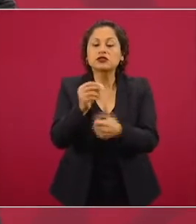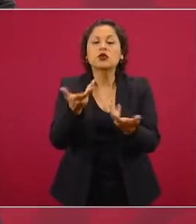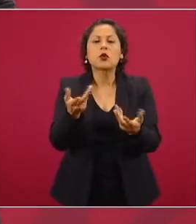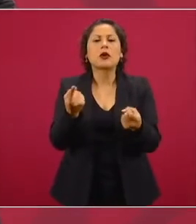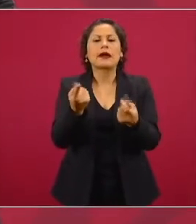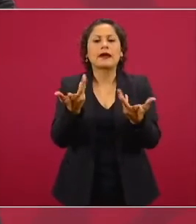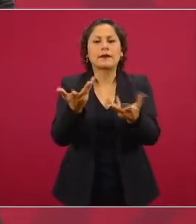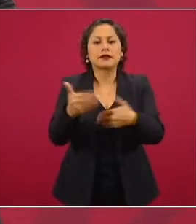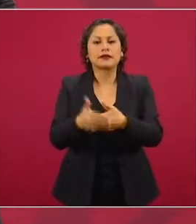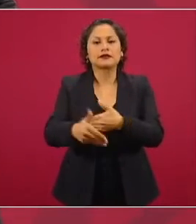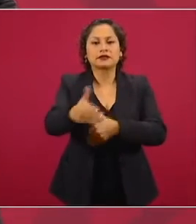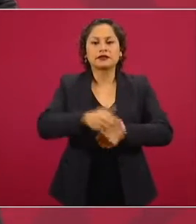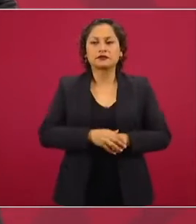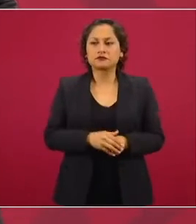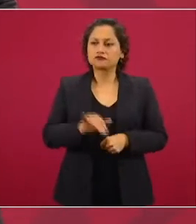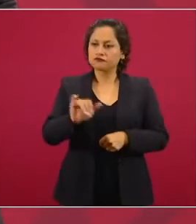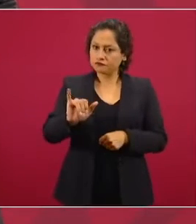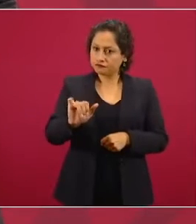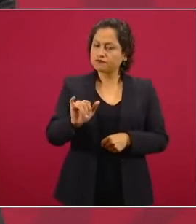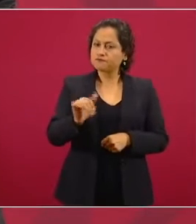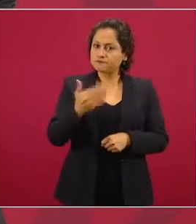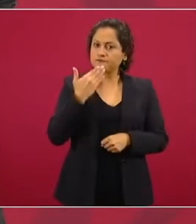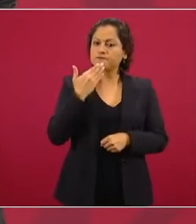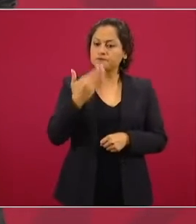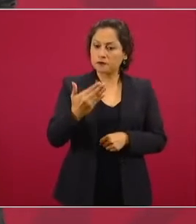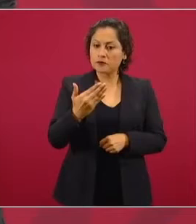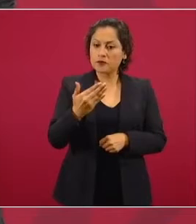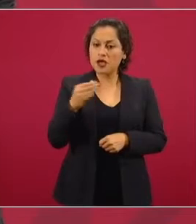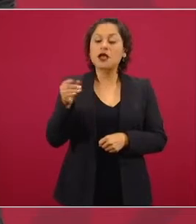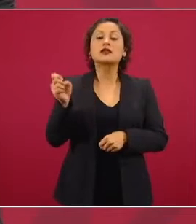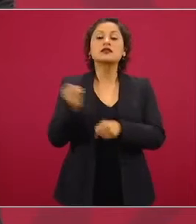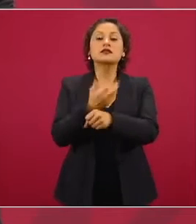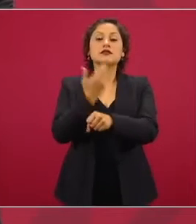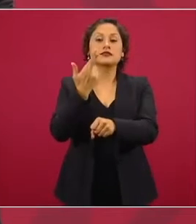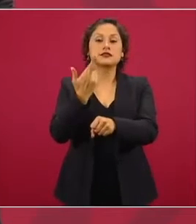que informara Esteban. ¿Cómo vamos?